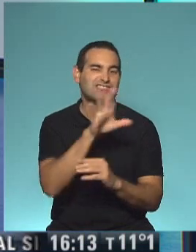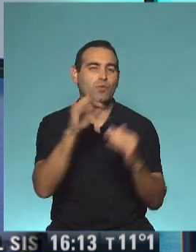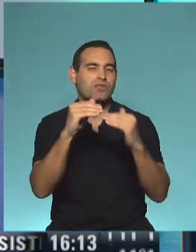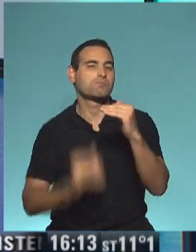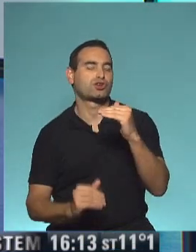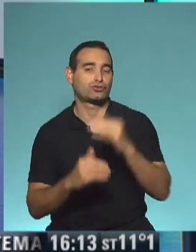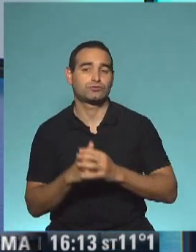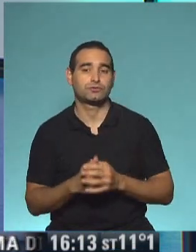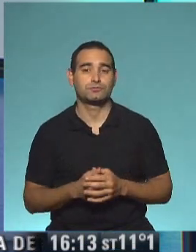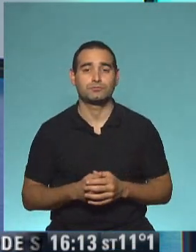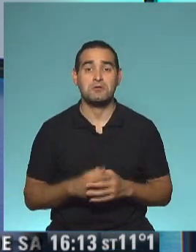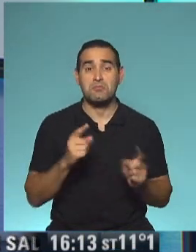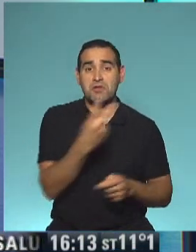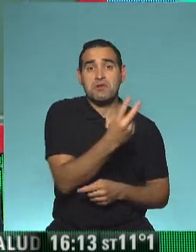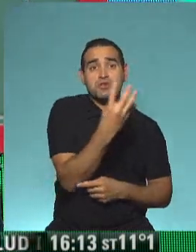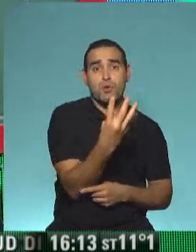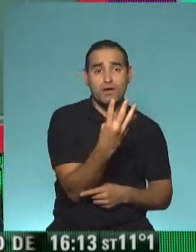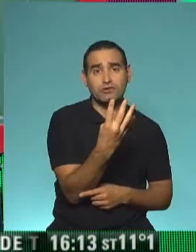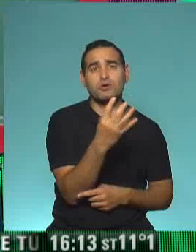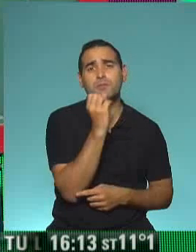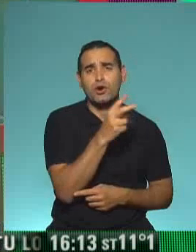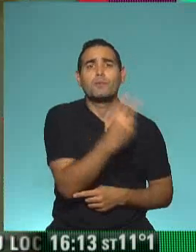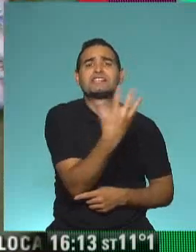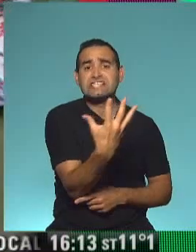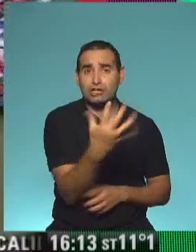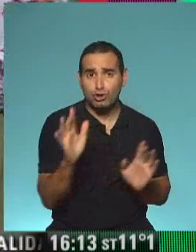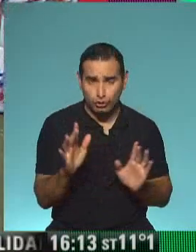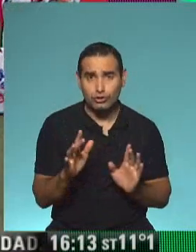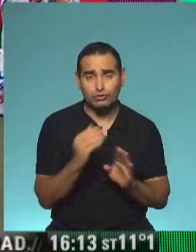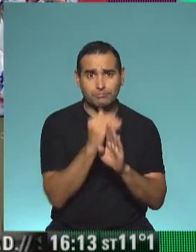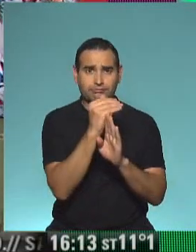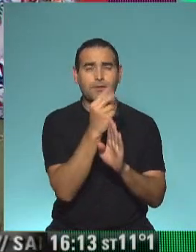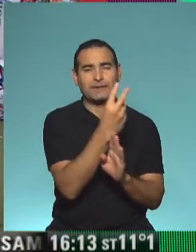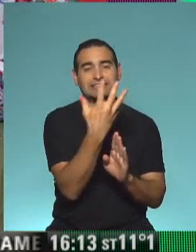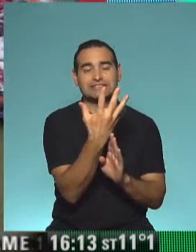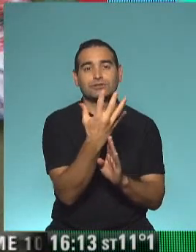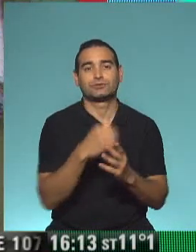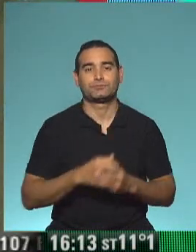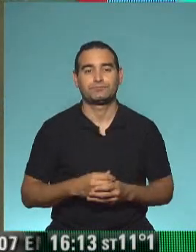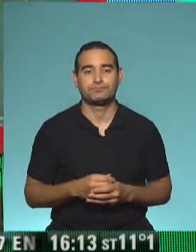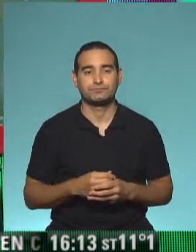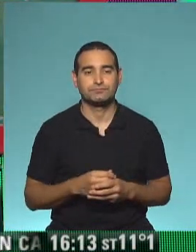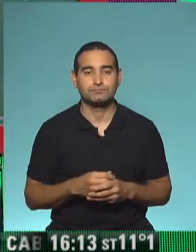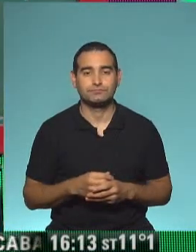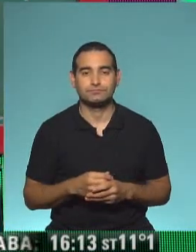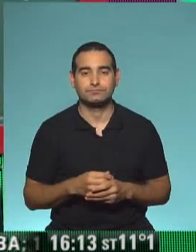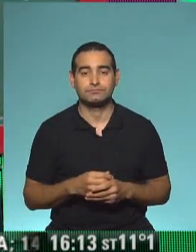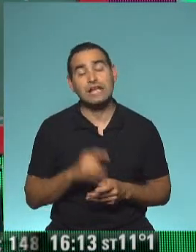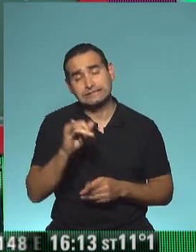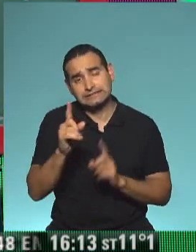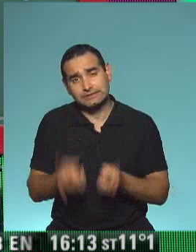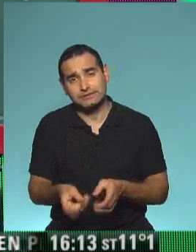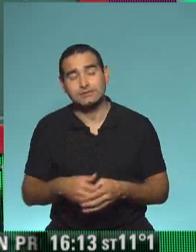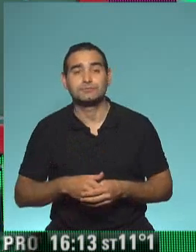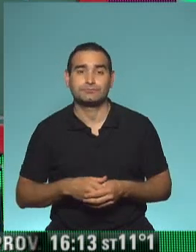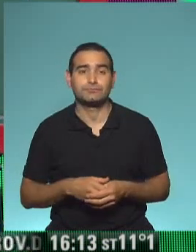50. También podemos redondear, por ejemplo, el 24, redondearlo en 25. Eso iba a decir como la tal alternativa. 25 te da 45. O que ni eso. También. O si